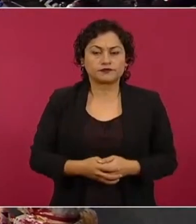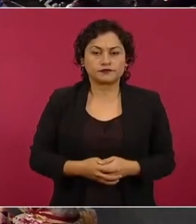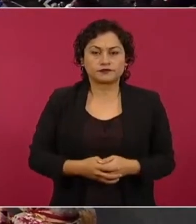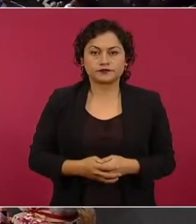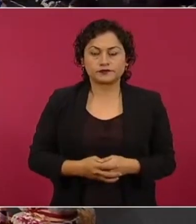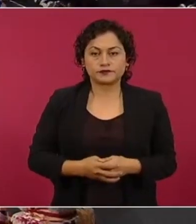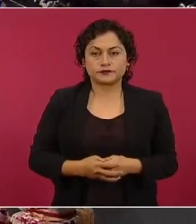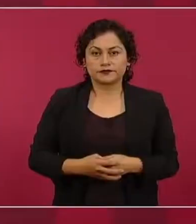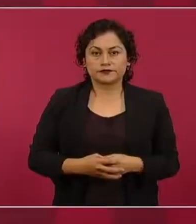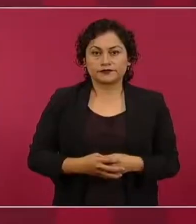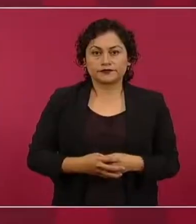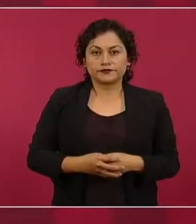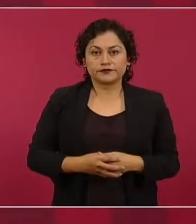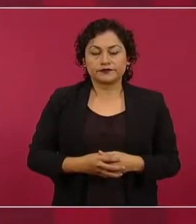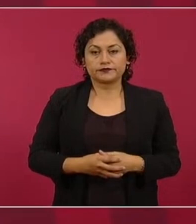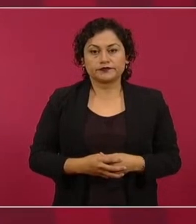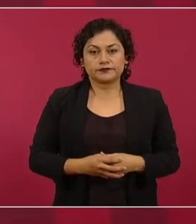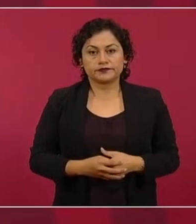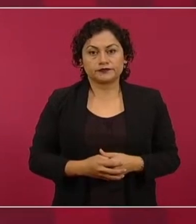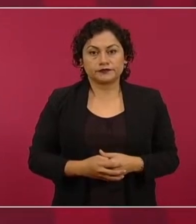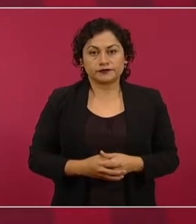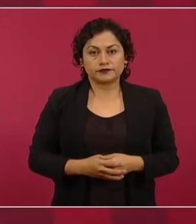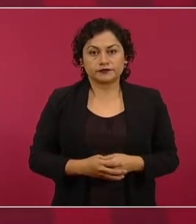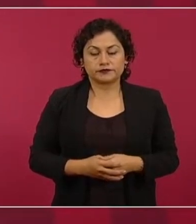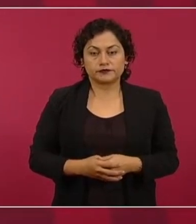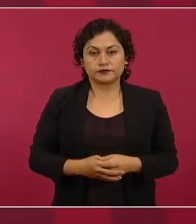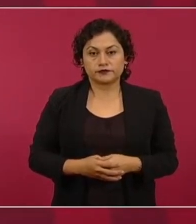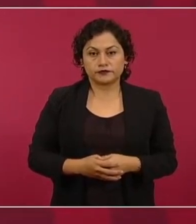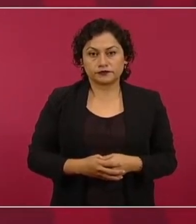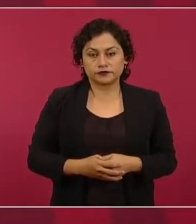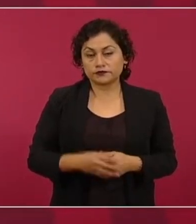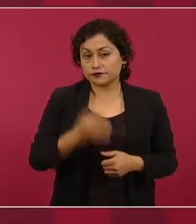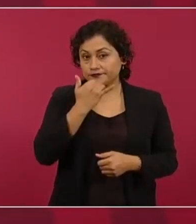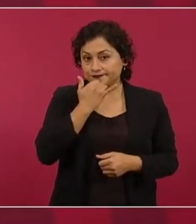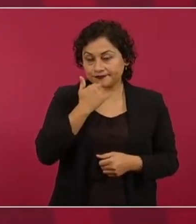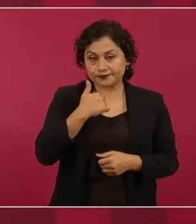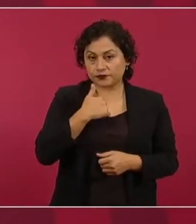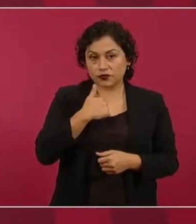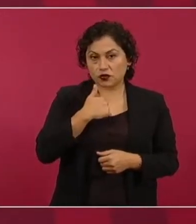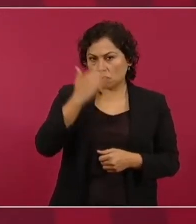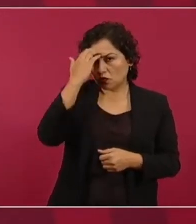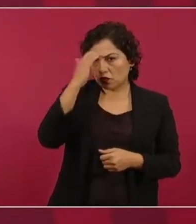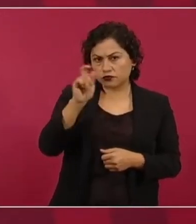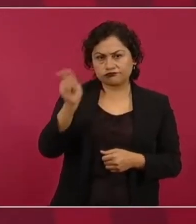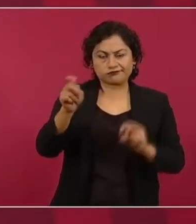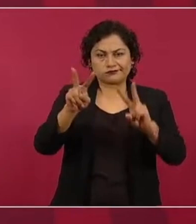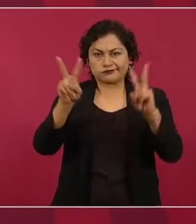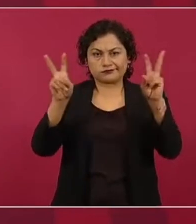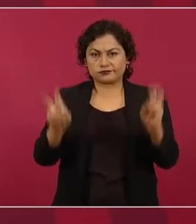el asunto a detalle. Sé que la